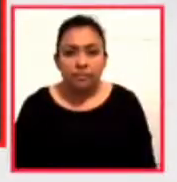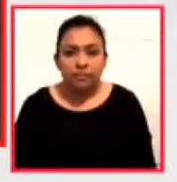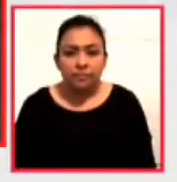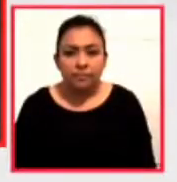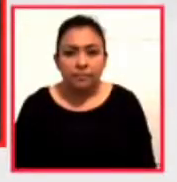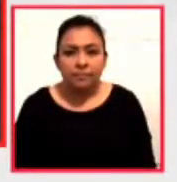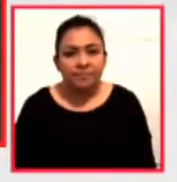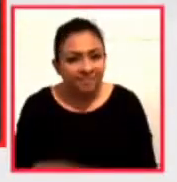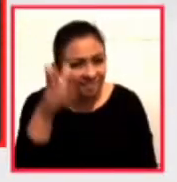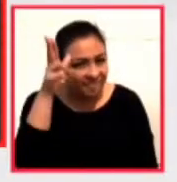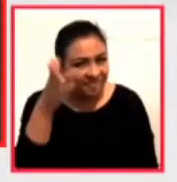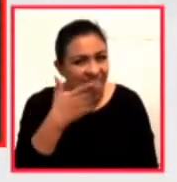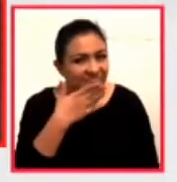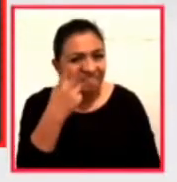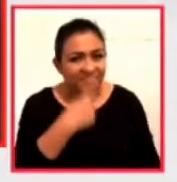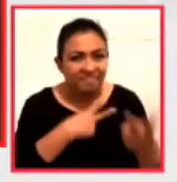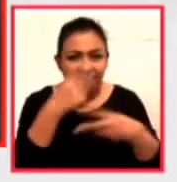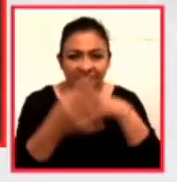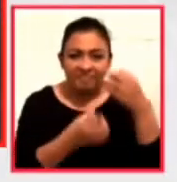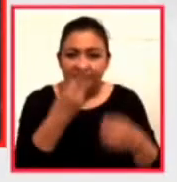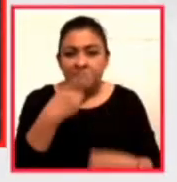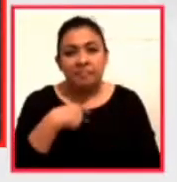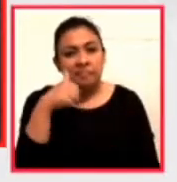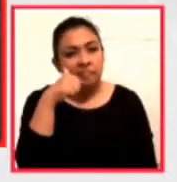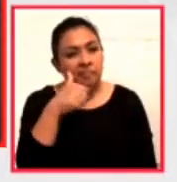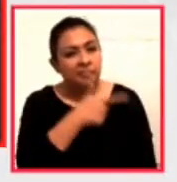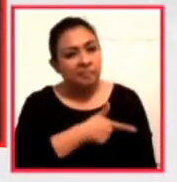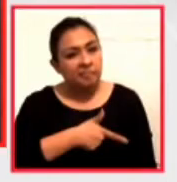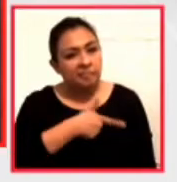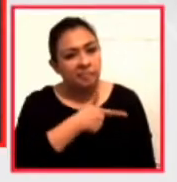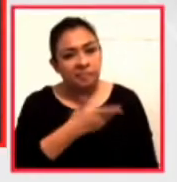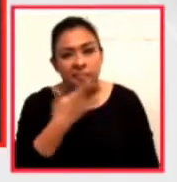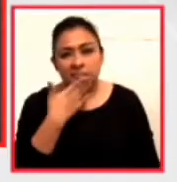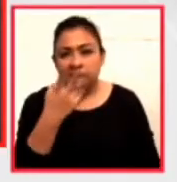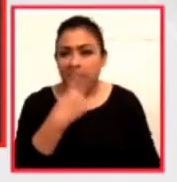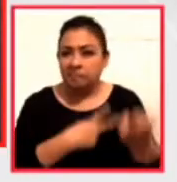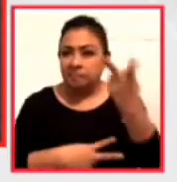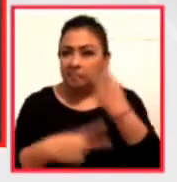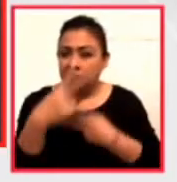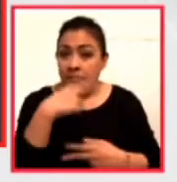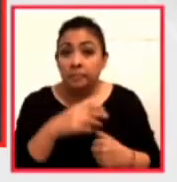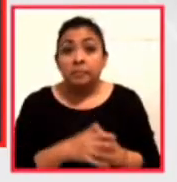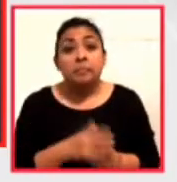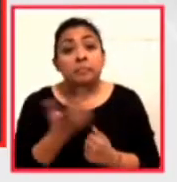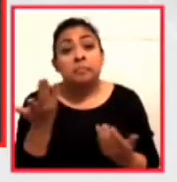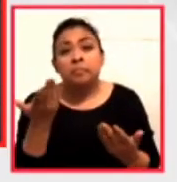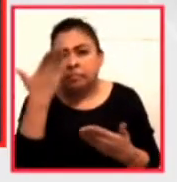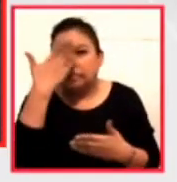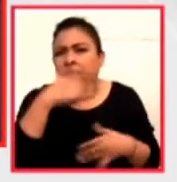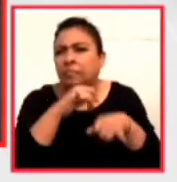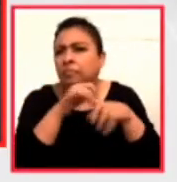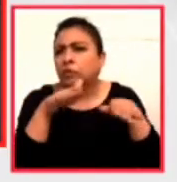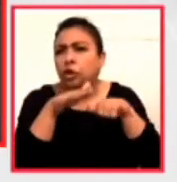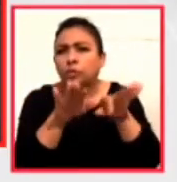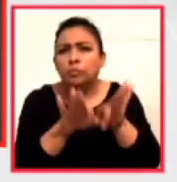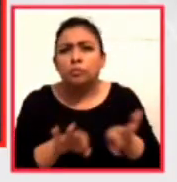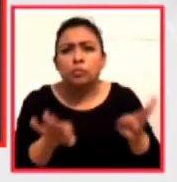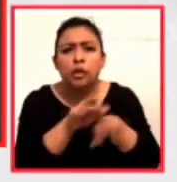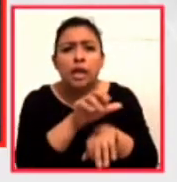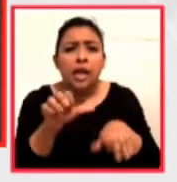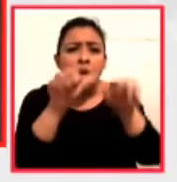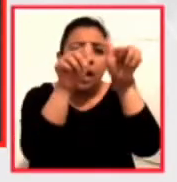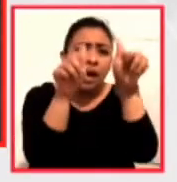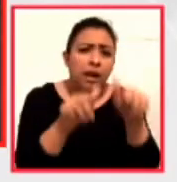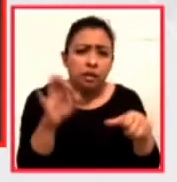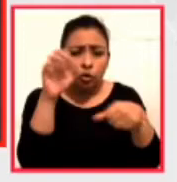¿Qué tal? Bienvenidos a Noticias 22. Como siempre, es un placer darle la más cordial bienvenida para enterarse de lo más destacado en el ámbito artístico y cultural